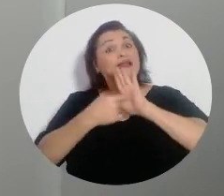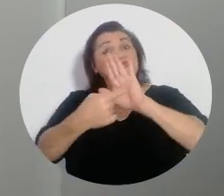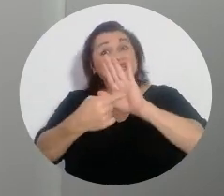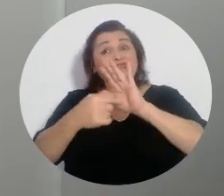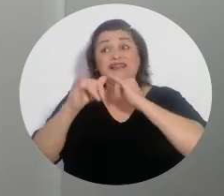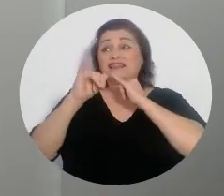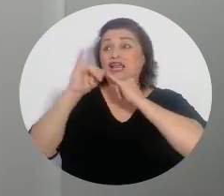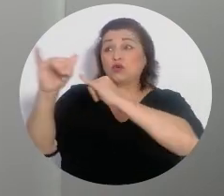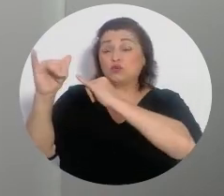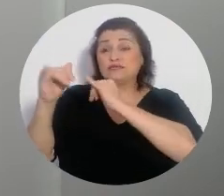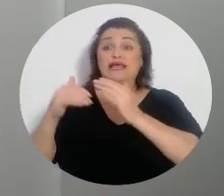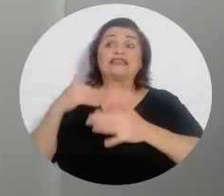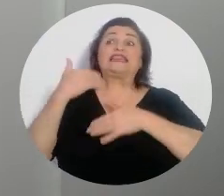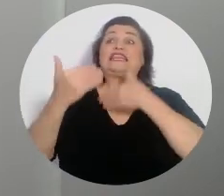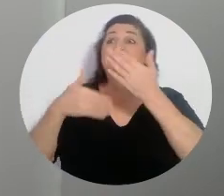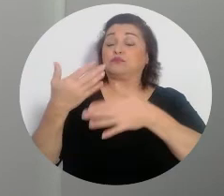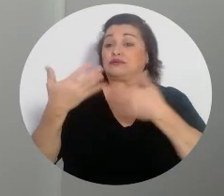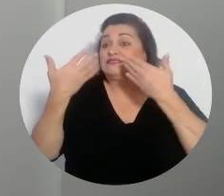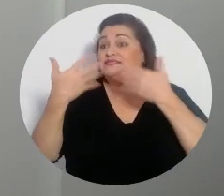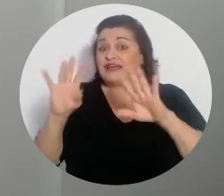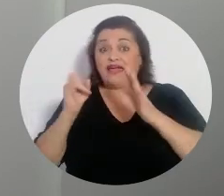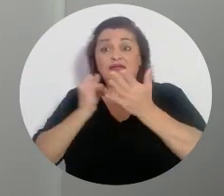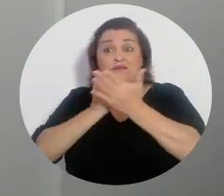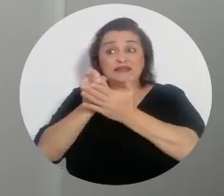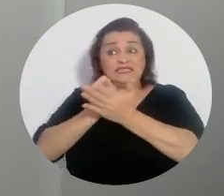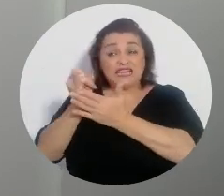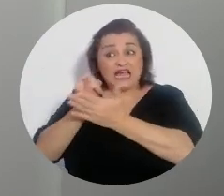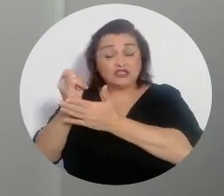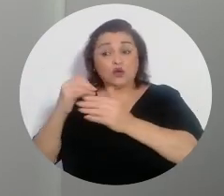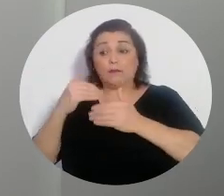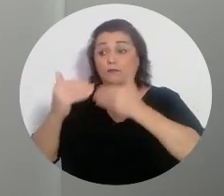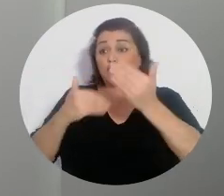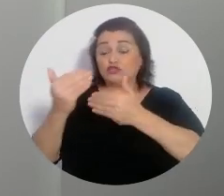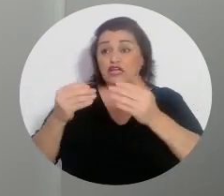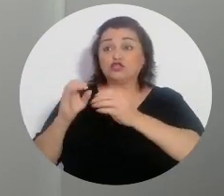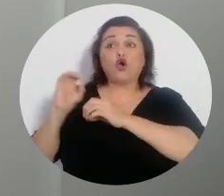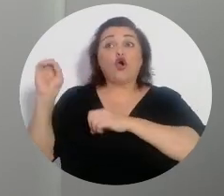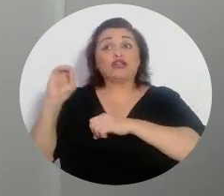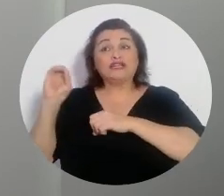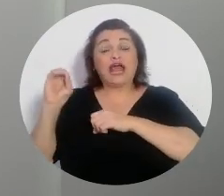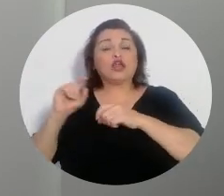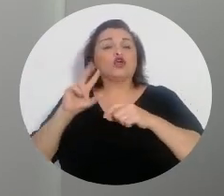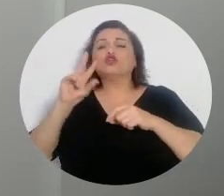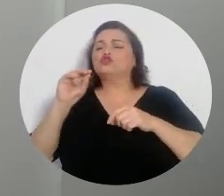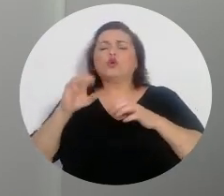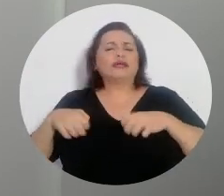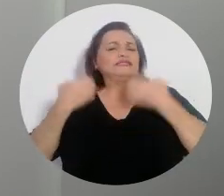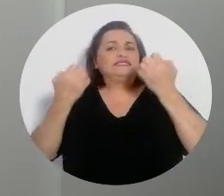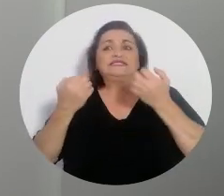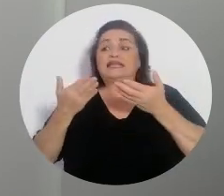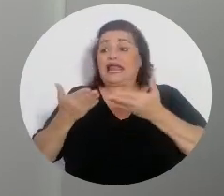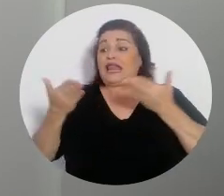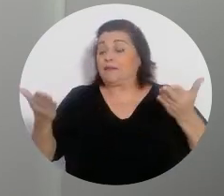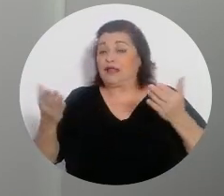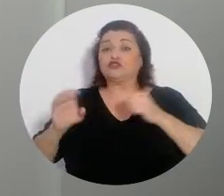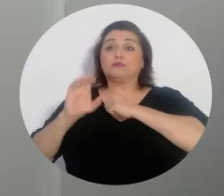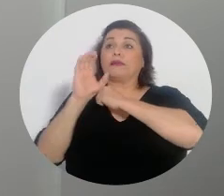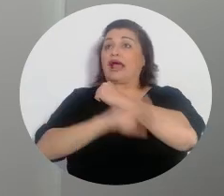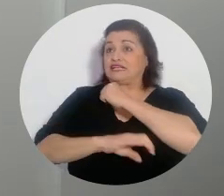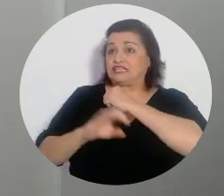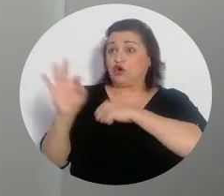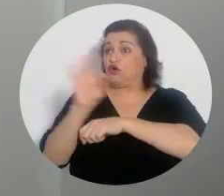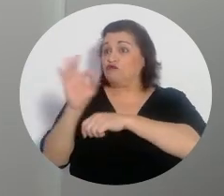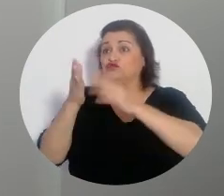presentarse la denuncia como luego de llevar a cabo una investigación preliminar o un proceso ordinario, no existan los elementos suficientes para la